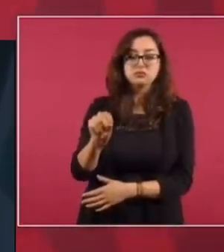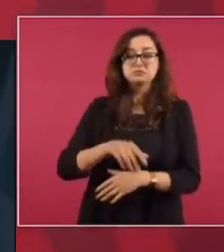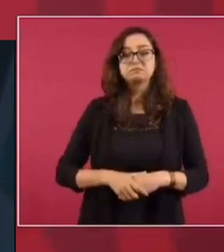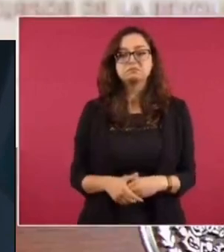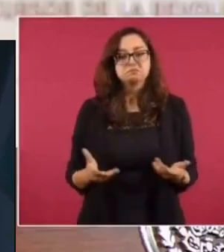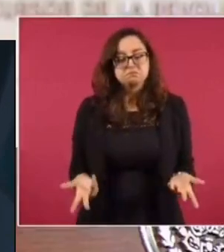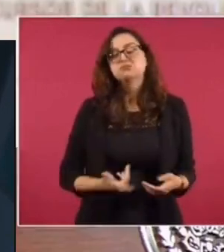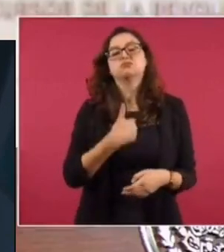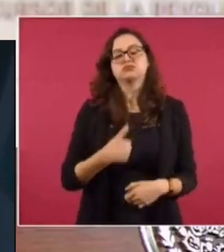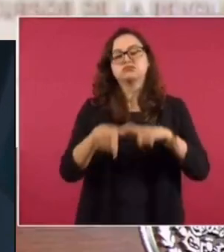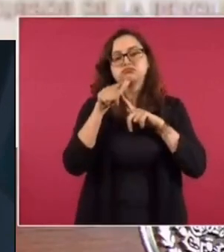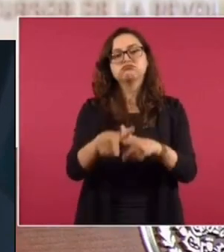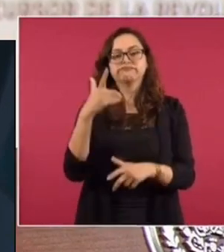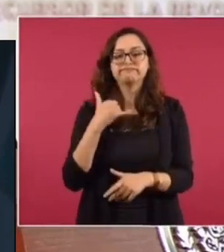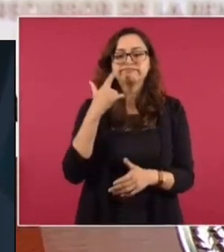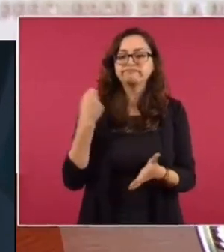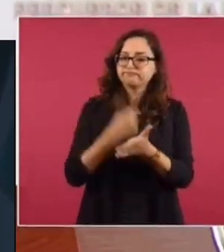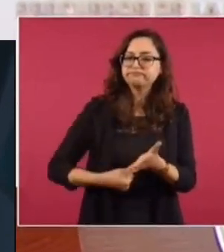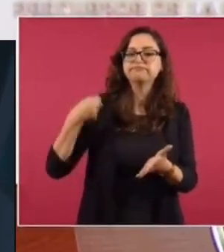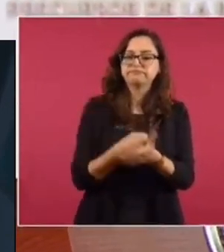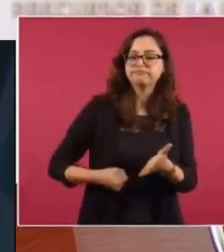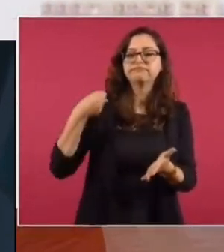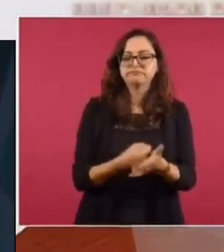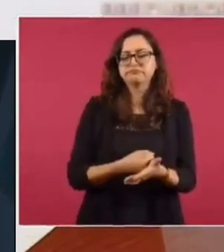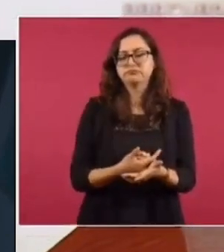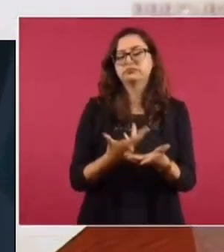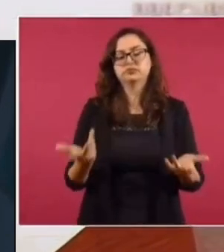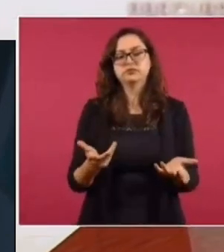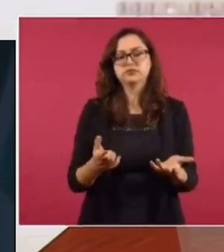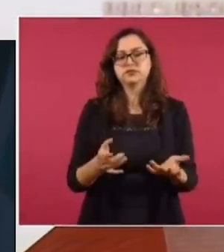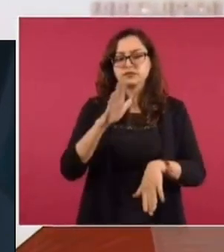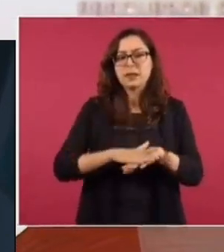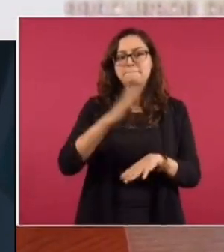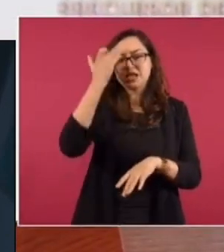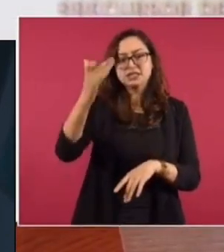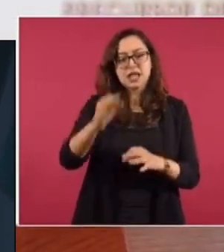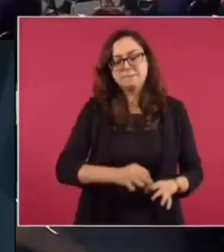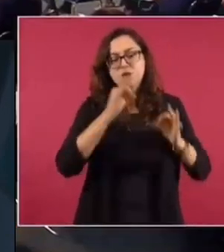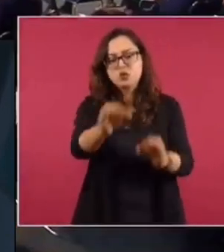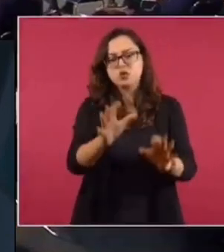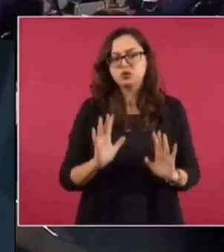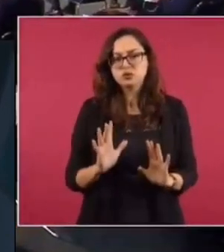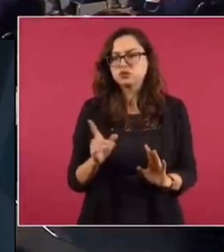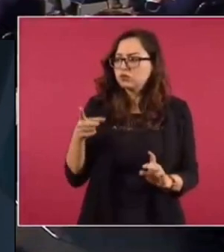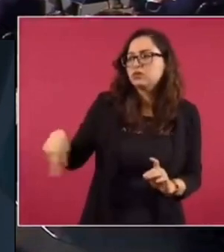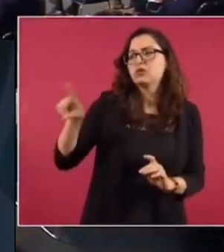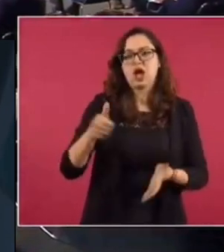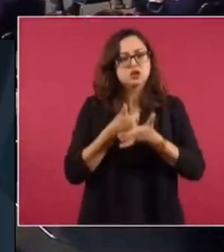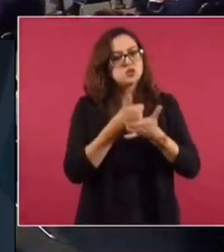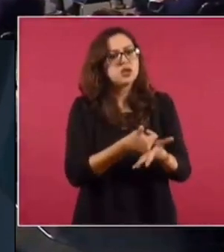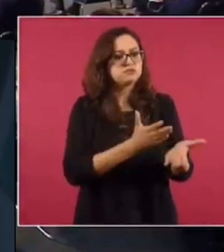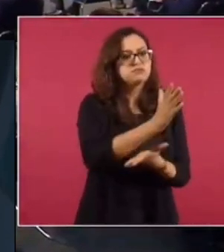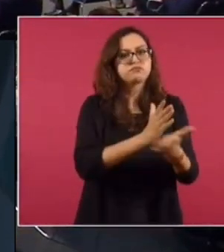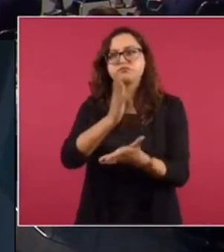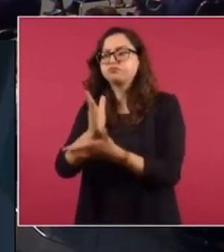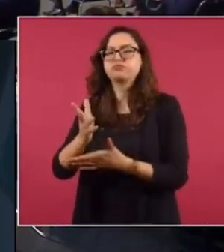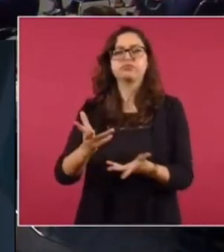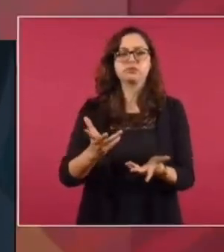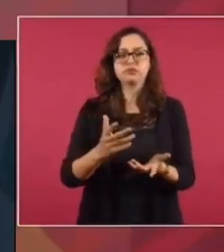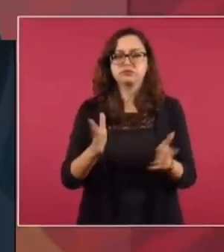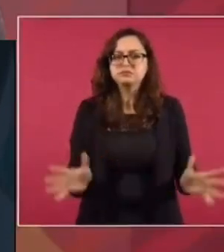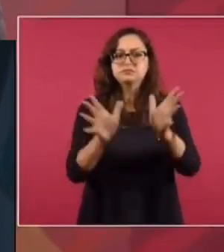voy a insistir, la reforma para que se amplíe el plazo y que siguen ayudando el ejército y la marina